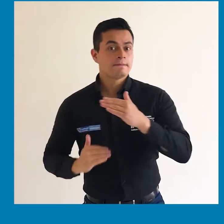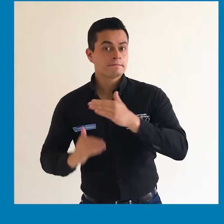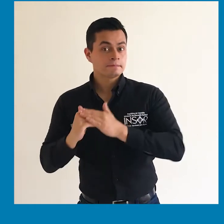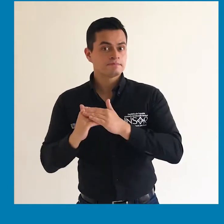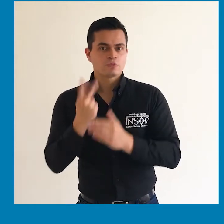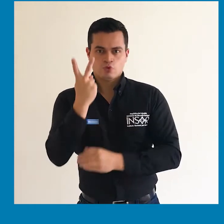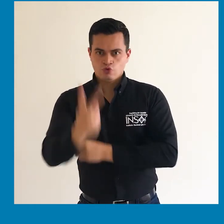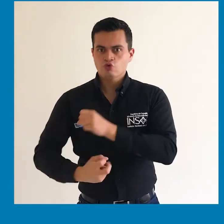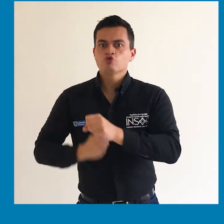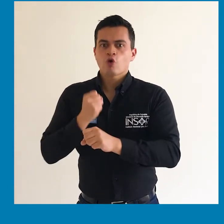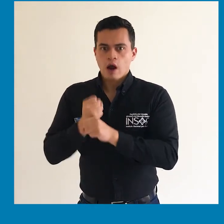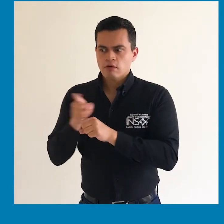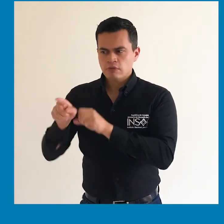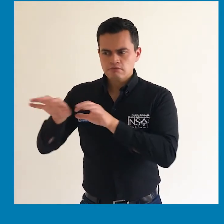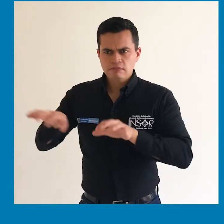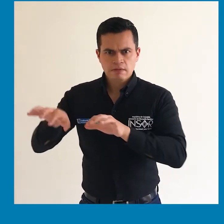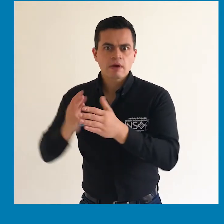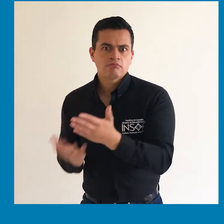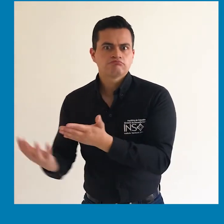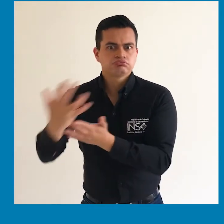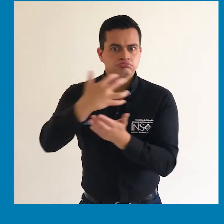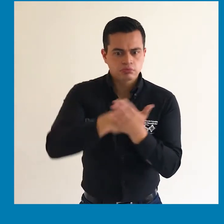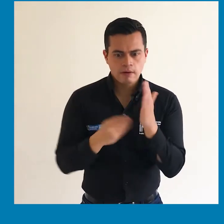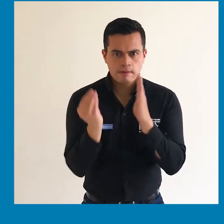ni superiores a dos años